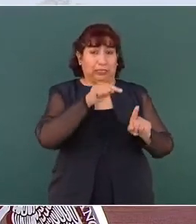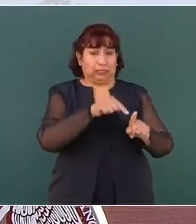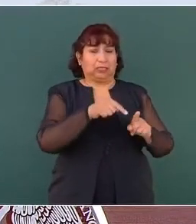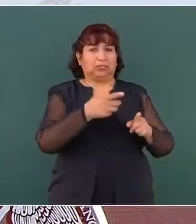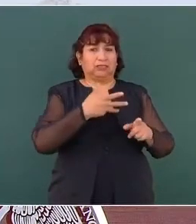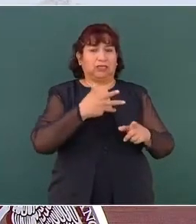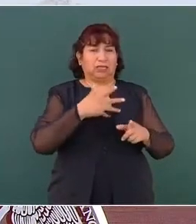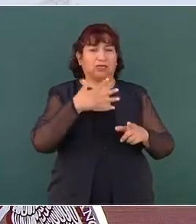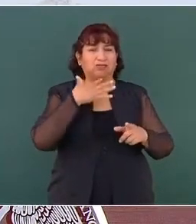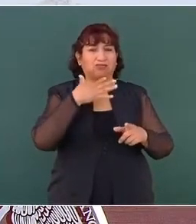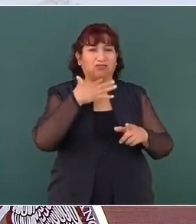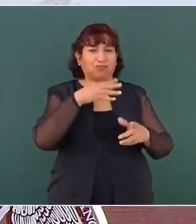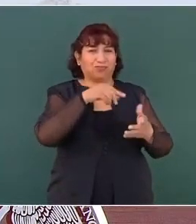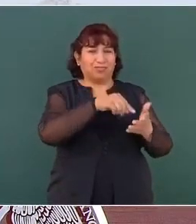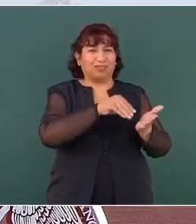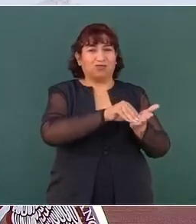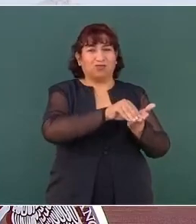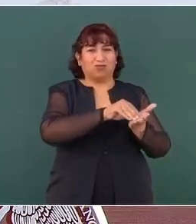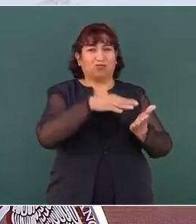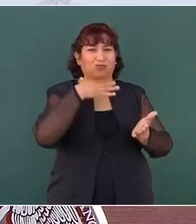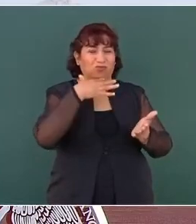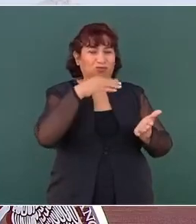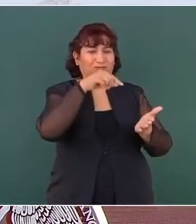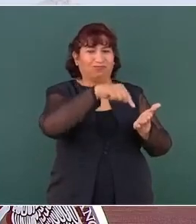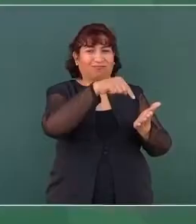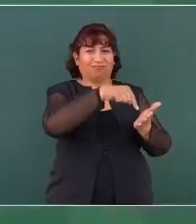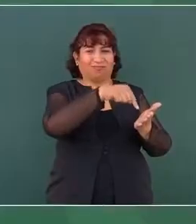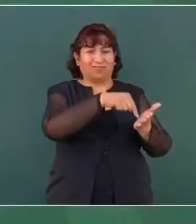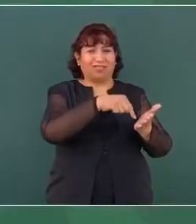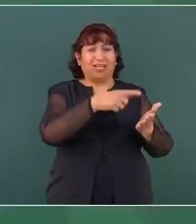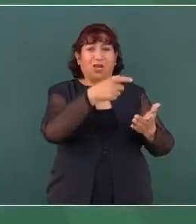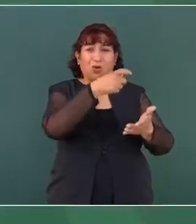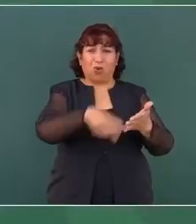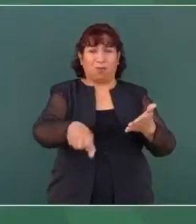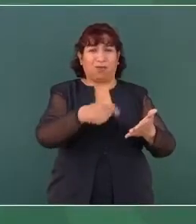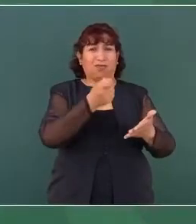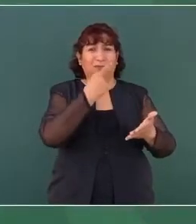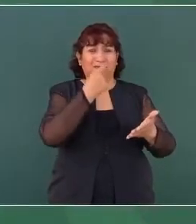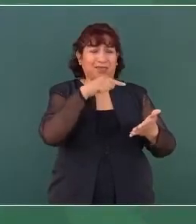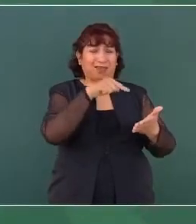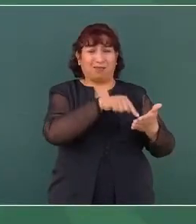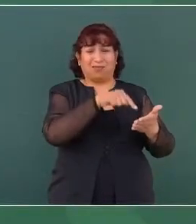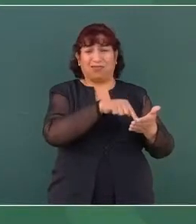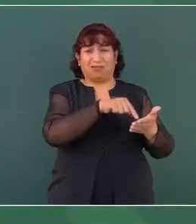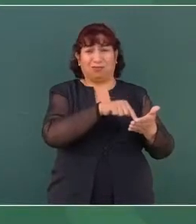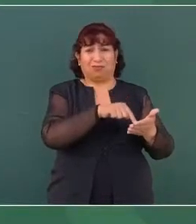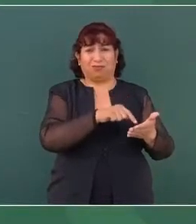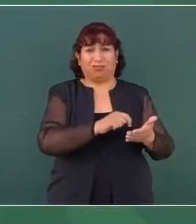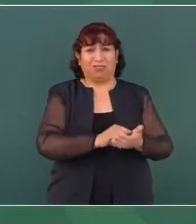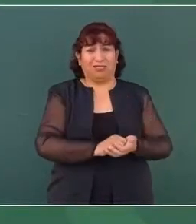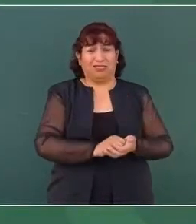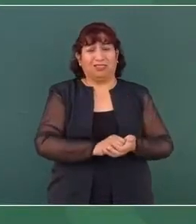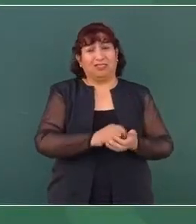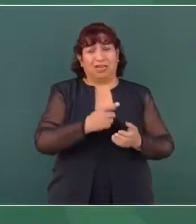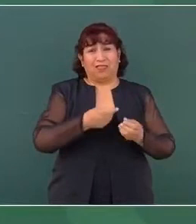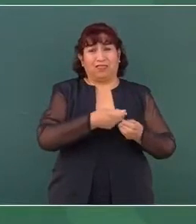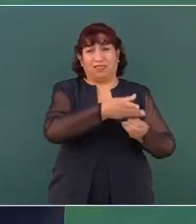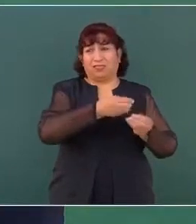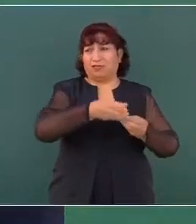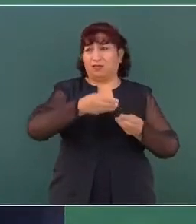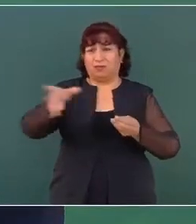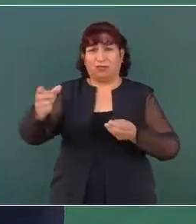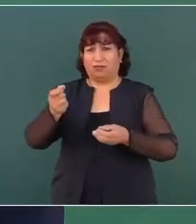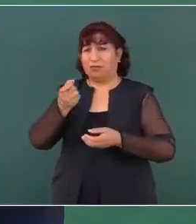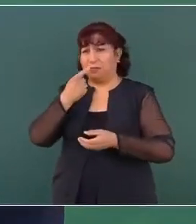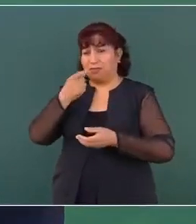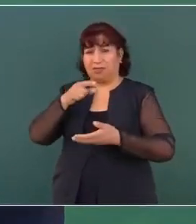plagado de corrupción, la compra de los medicamentos, la distribución de los